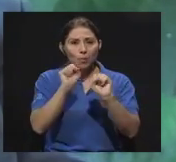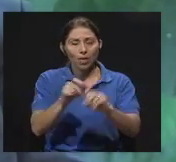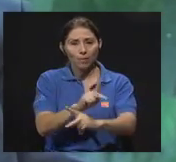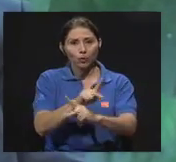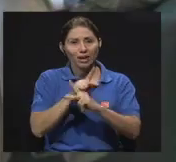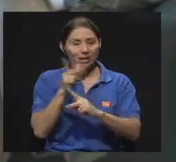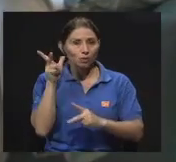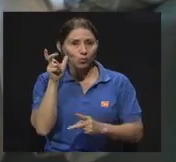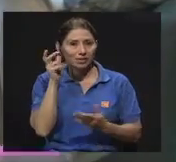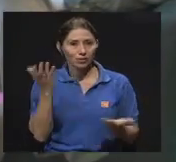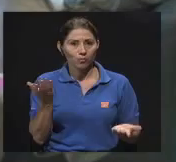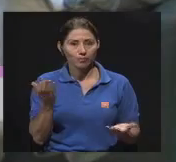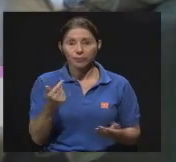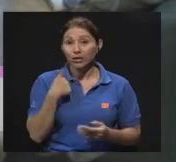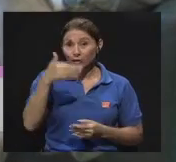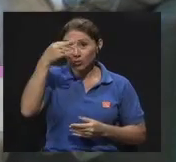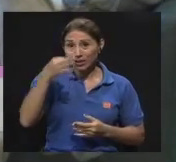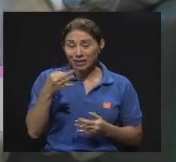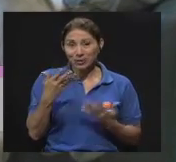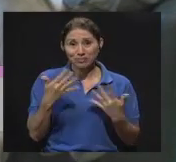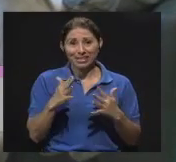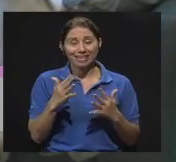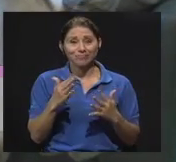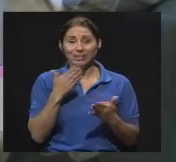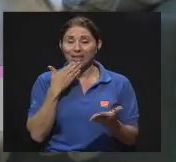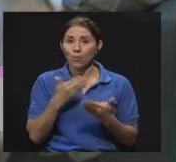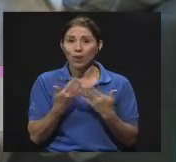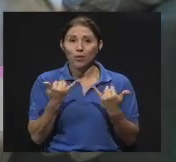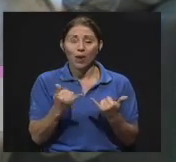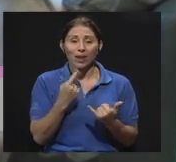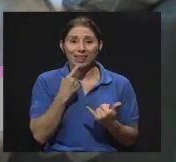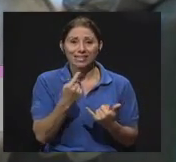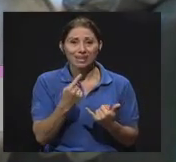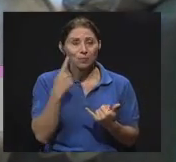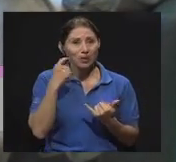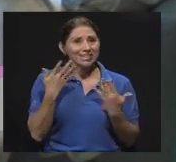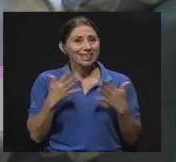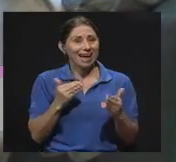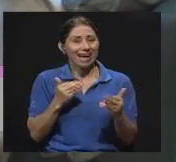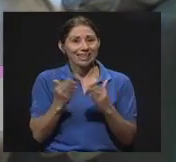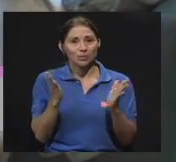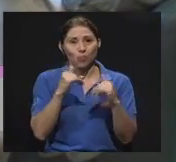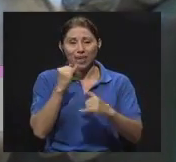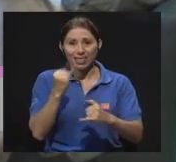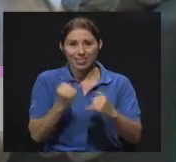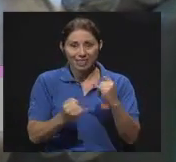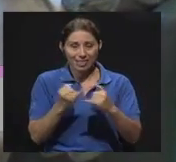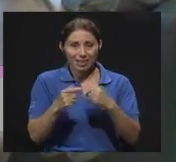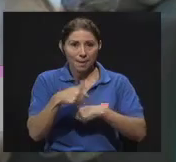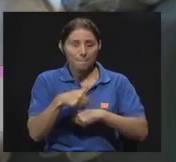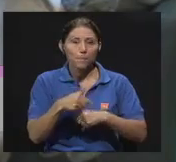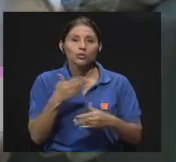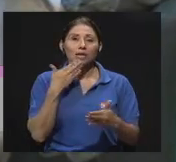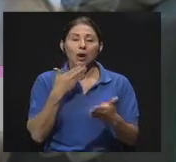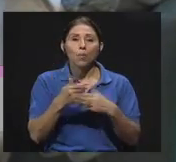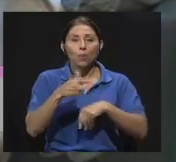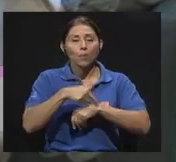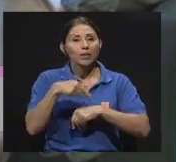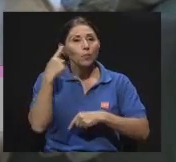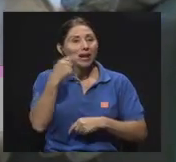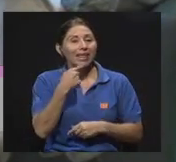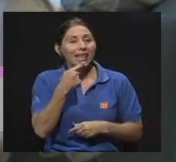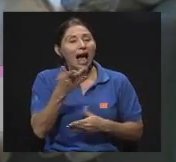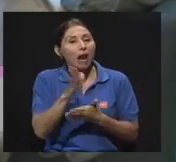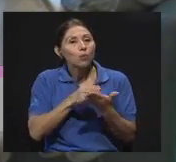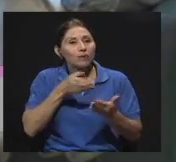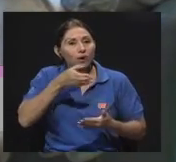audición. Yo creo que sería oportuno, ya el tiempo casi no que nos está ganando, don José Raúl, y sería oportuno una reflexión final, ¿verdad? O recomendaciones